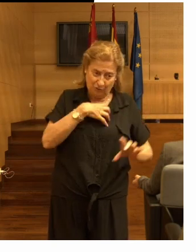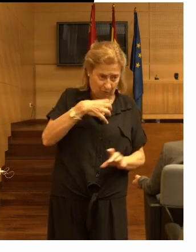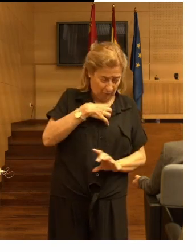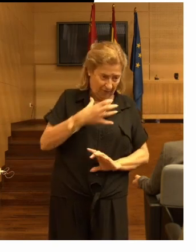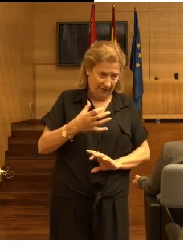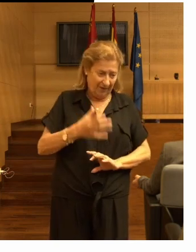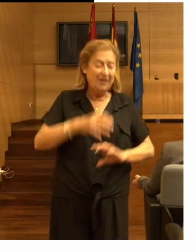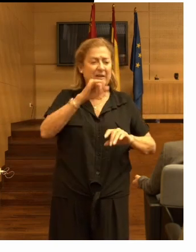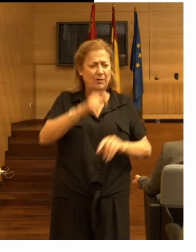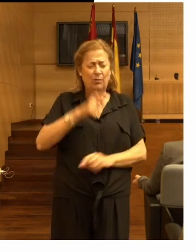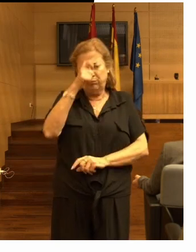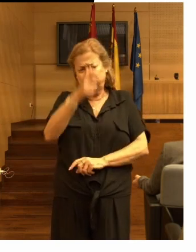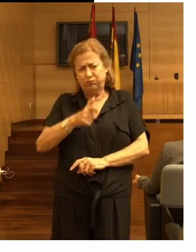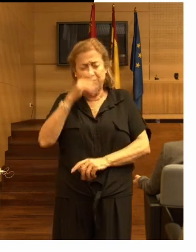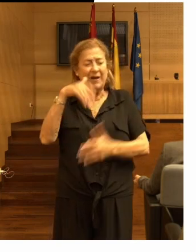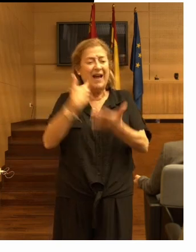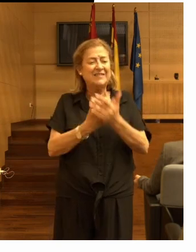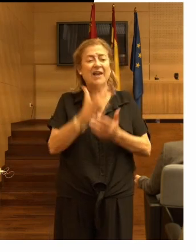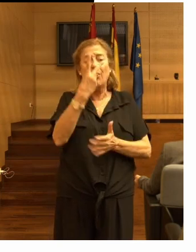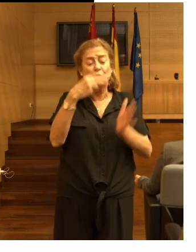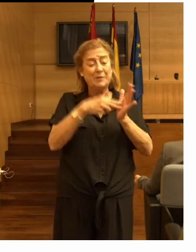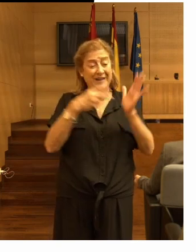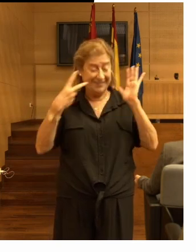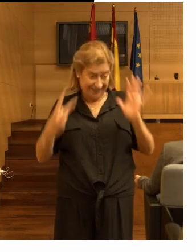tardamos hasta el 2007